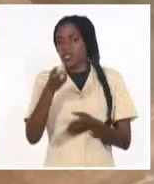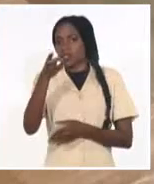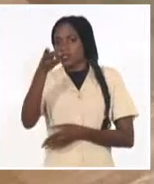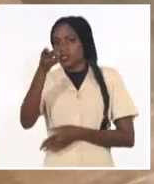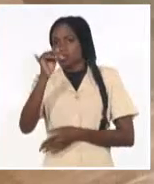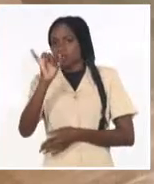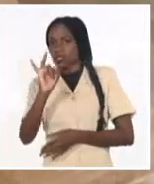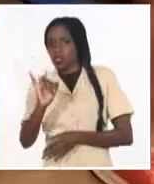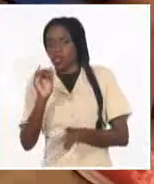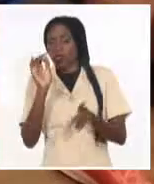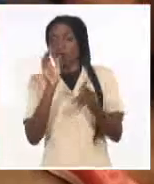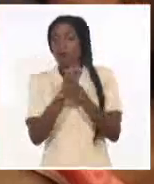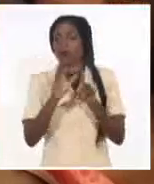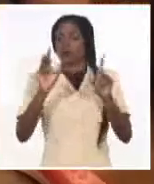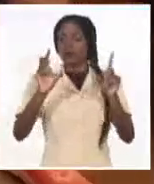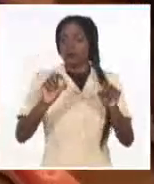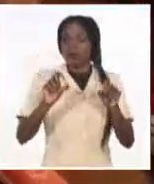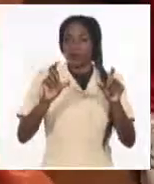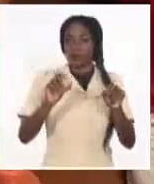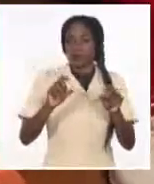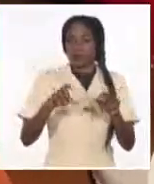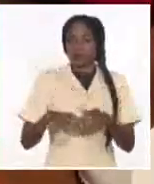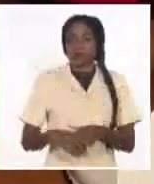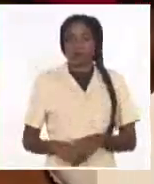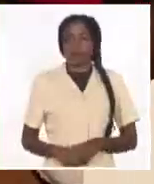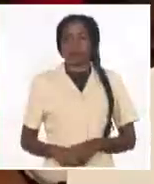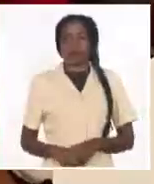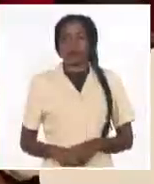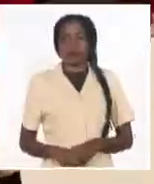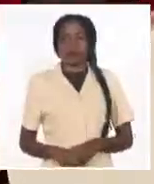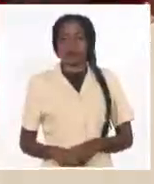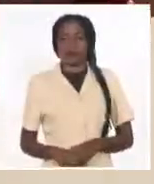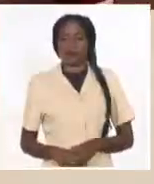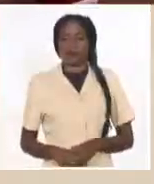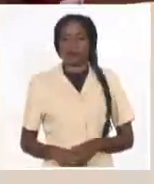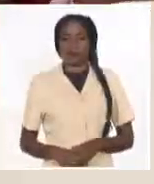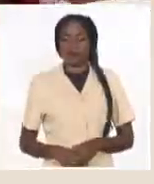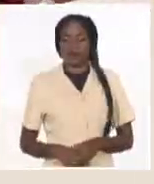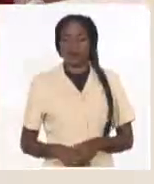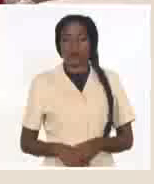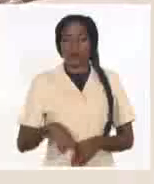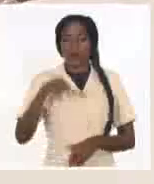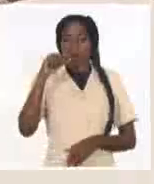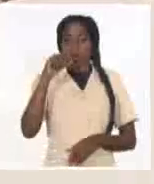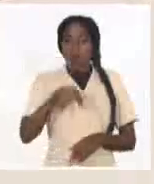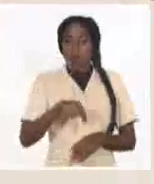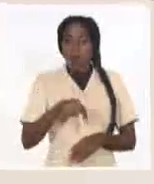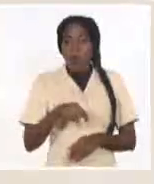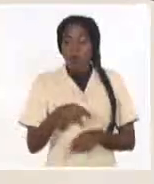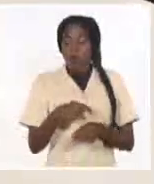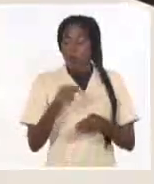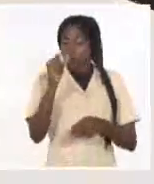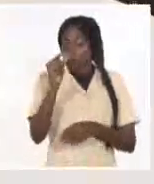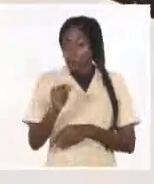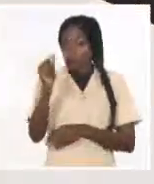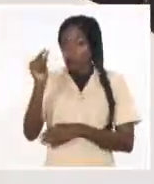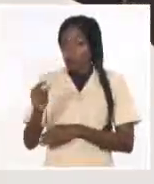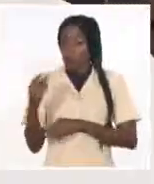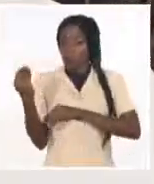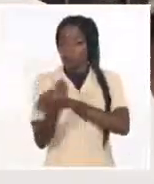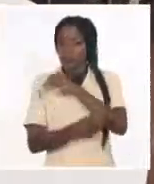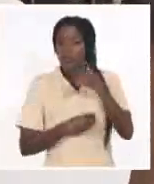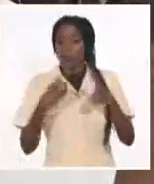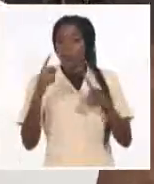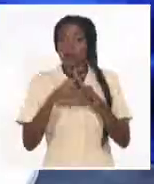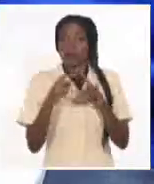comiencen los Juegos. Hay que decir que, bueno, hoy los muchachos estaban aclimatándose al cambio de temperatura